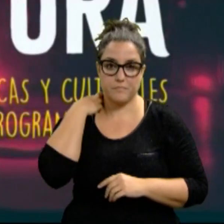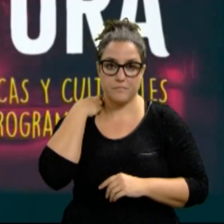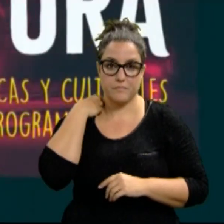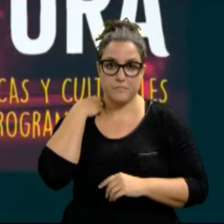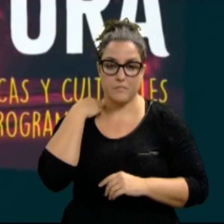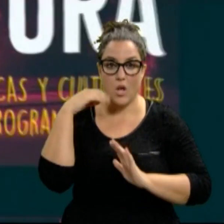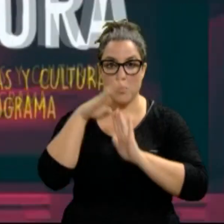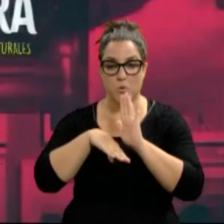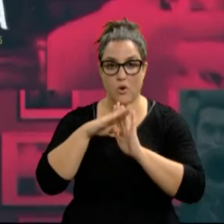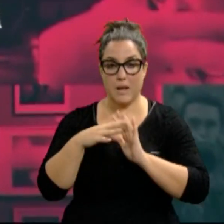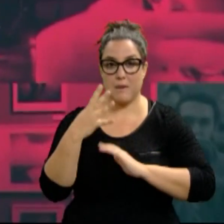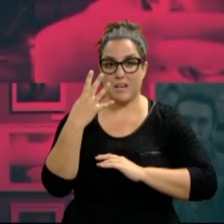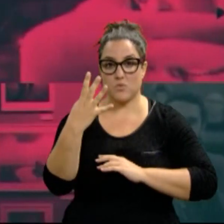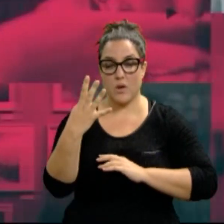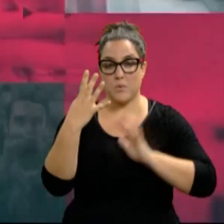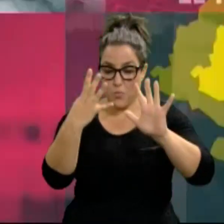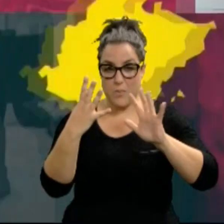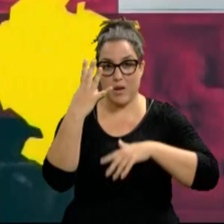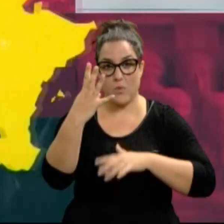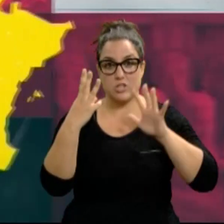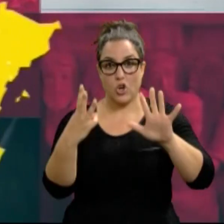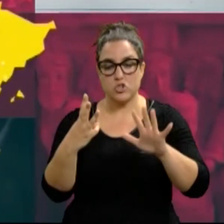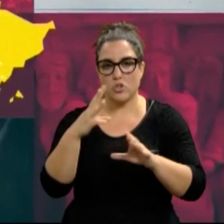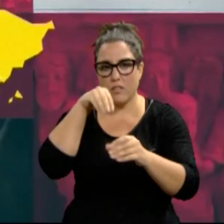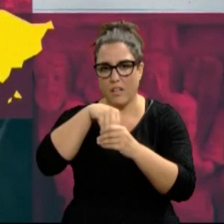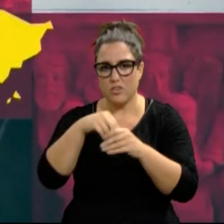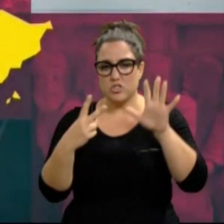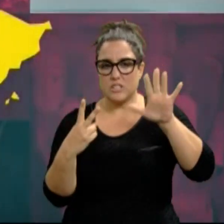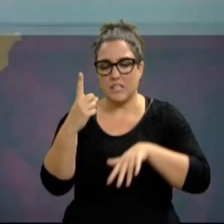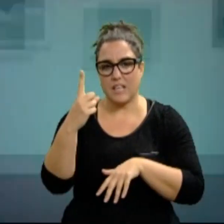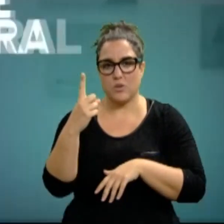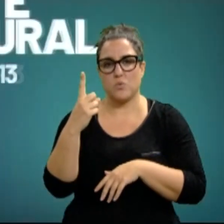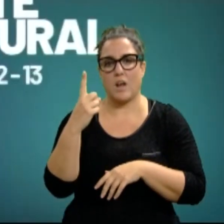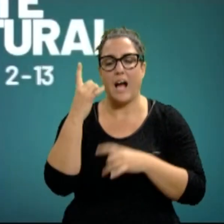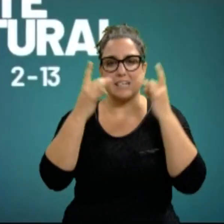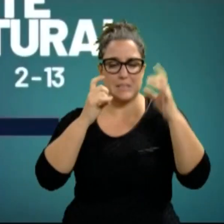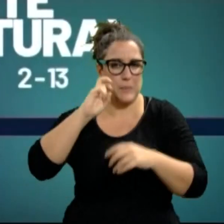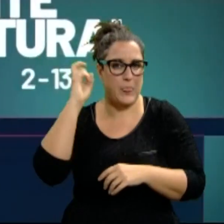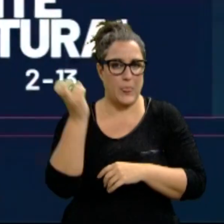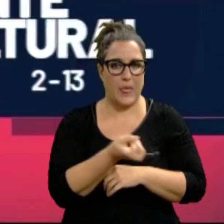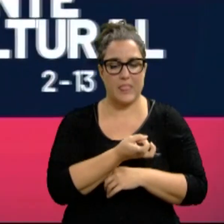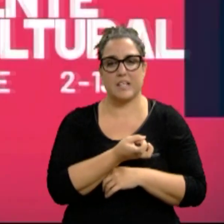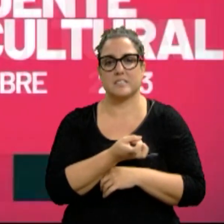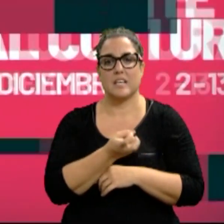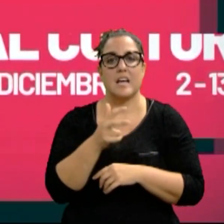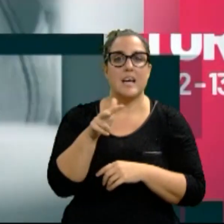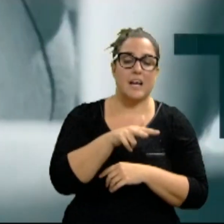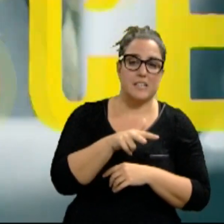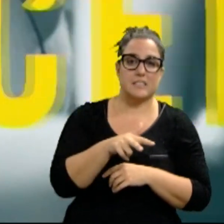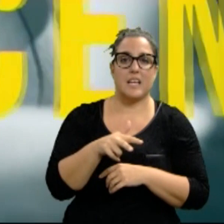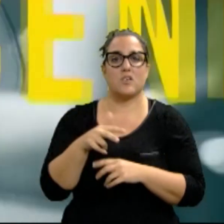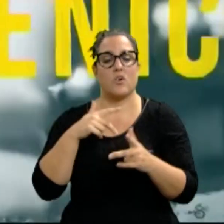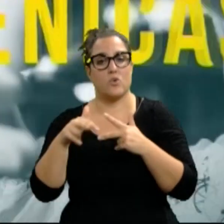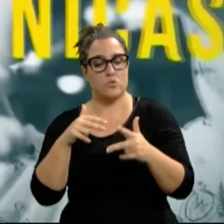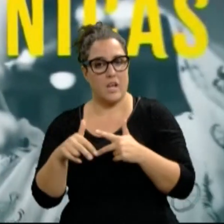El programa 948 Cultura incluye 71 actividades artísticas y culturales, tanto en castellano como en euskera, entre el 2 y el 13 de diciembre en 50